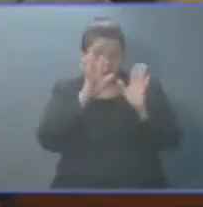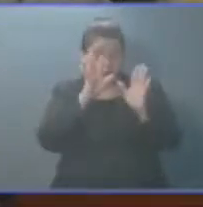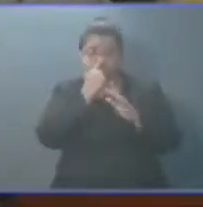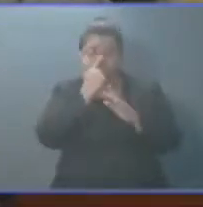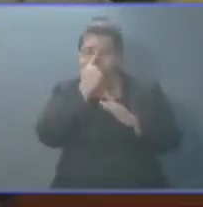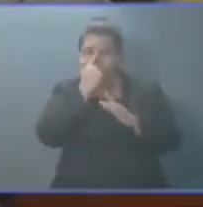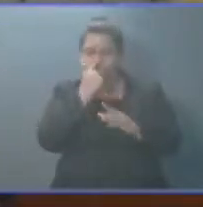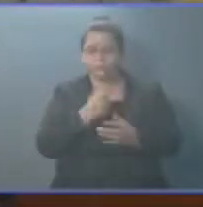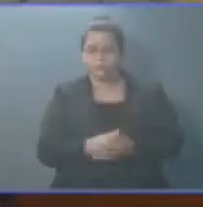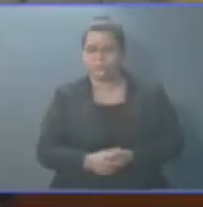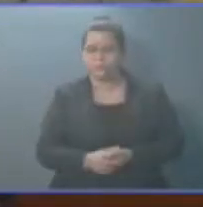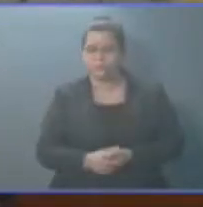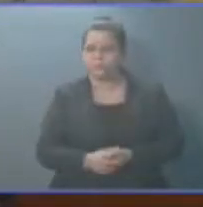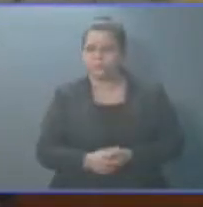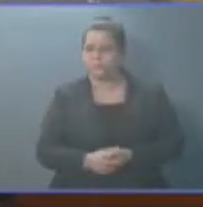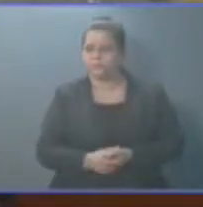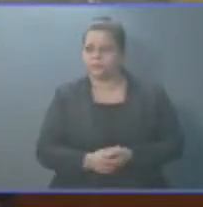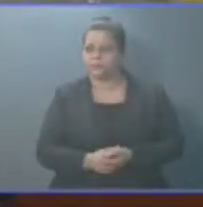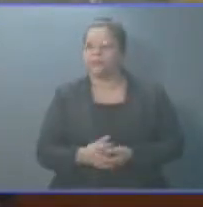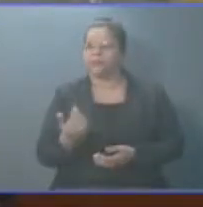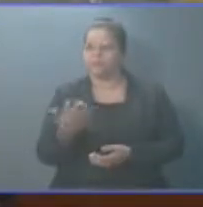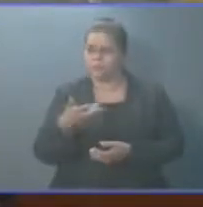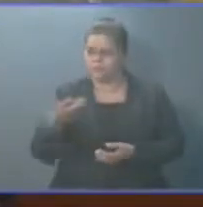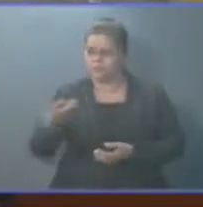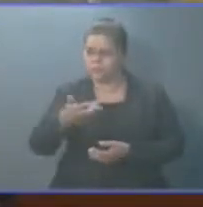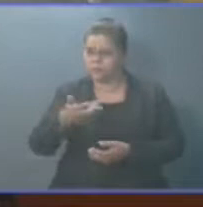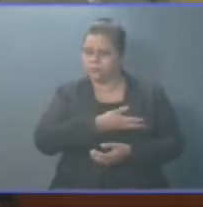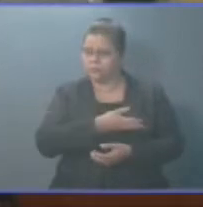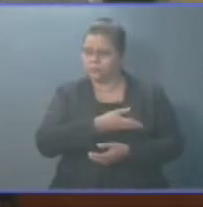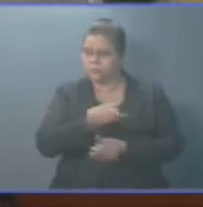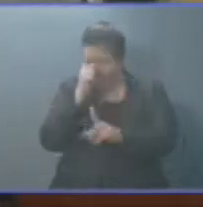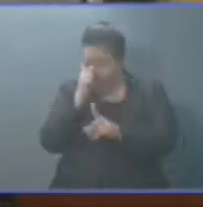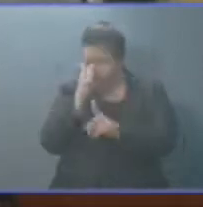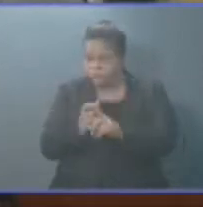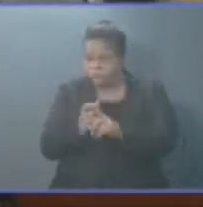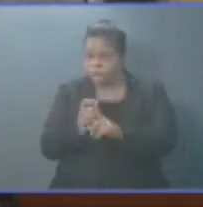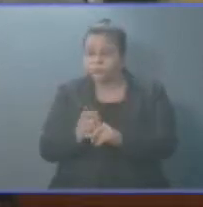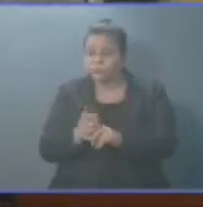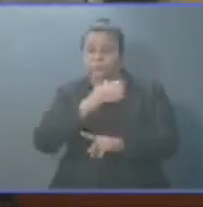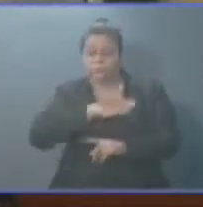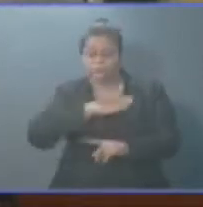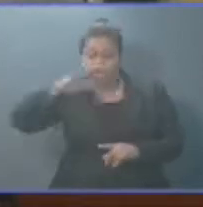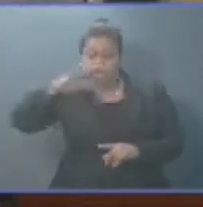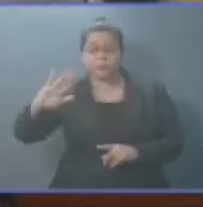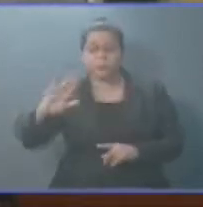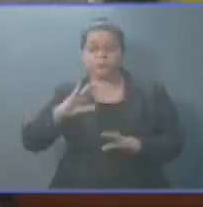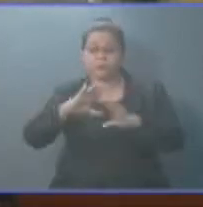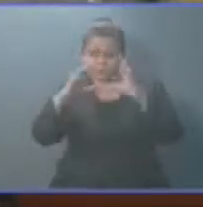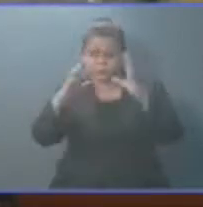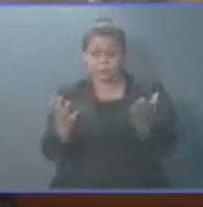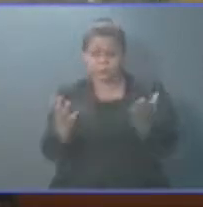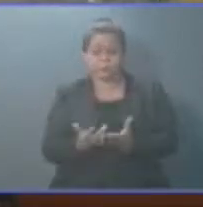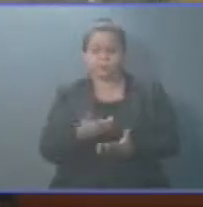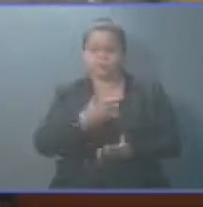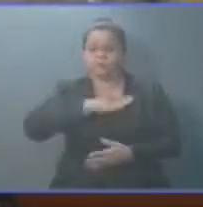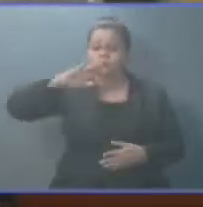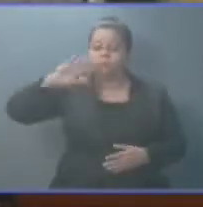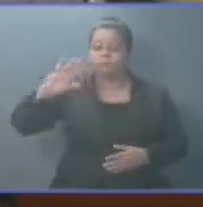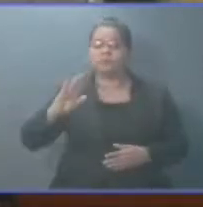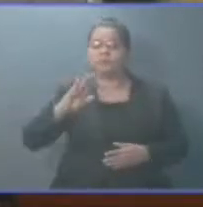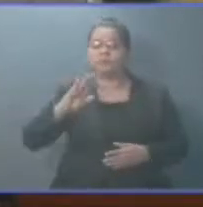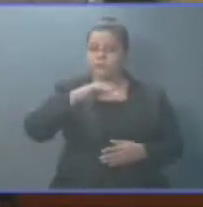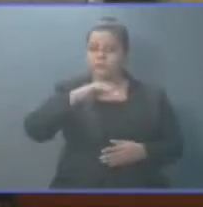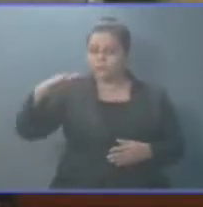estamos honrando un compromiso internacional, un compromiso de